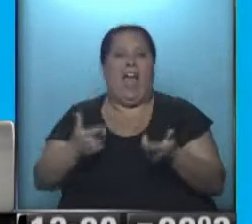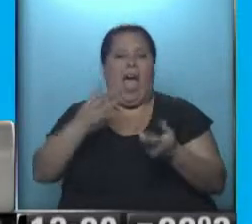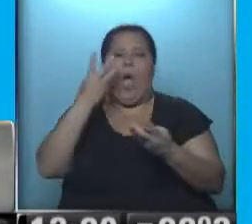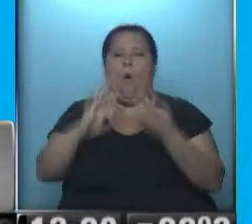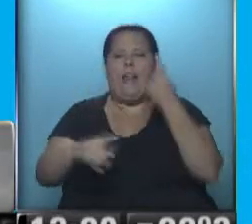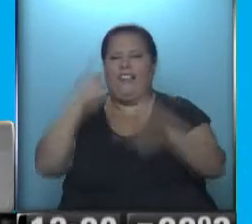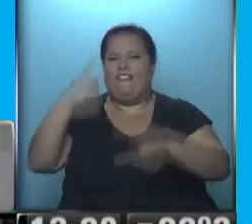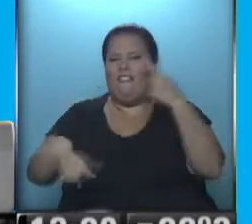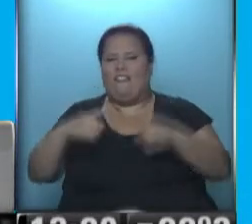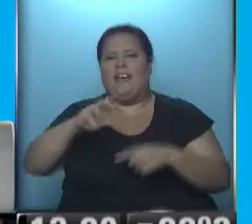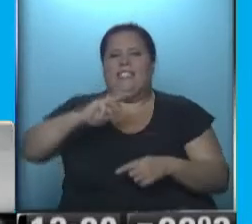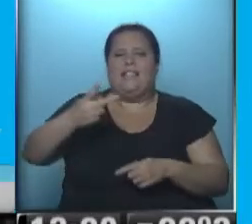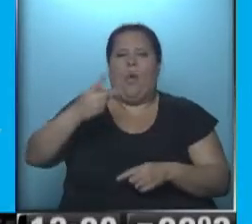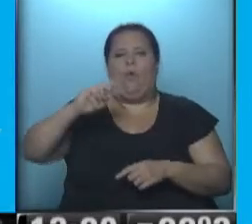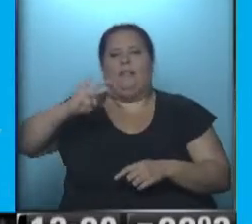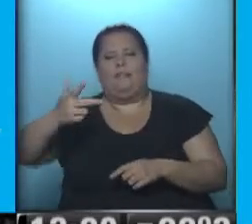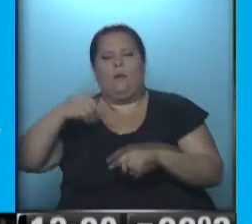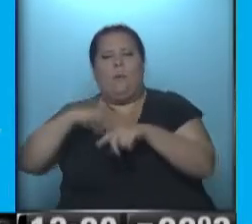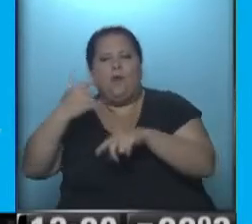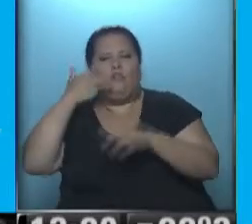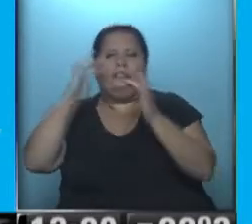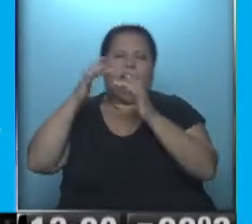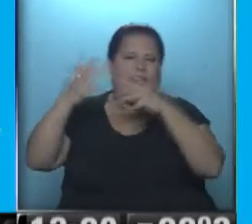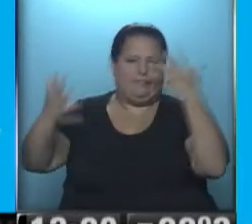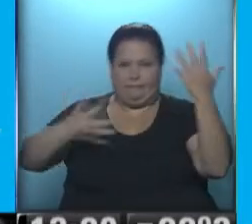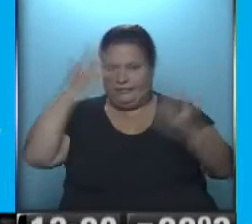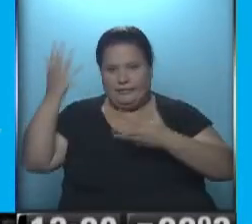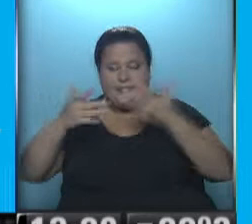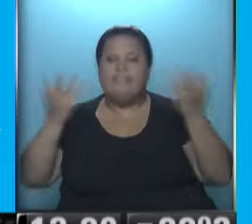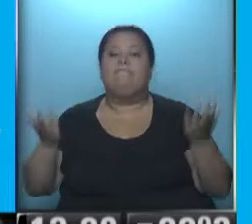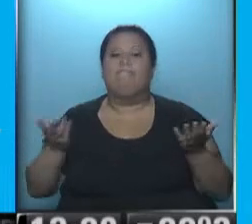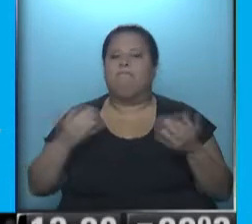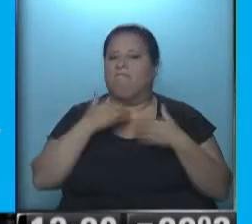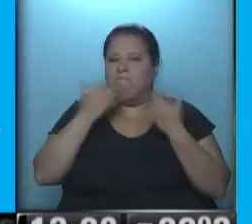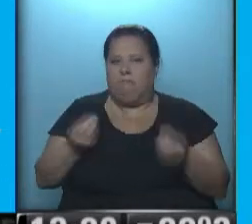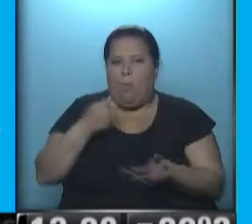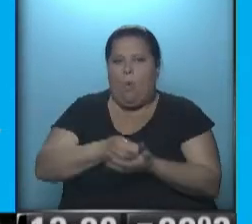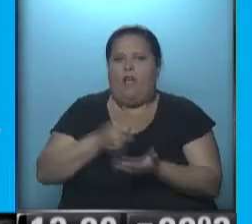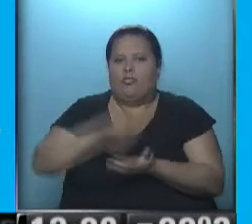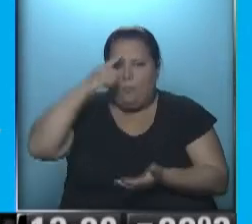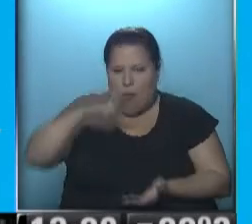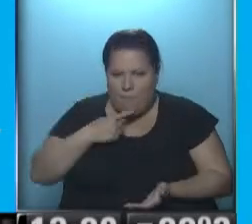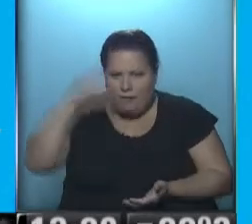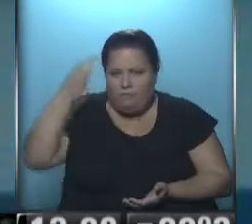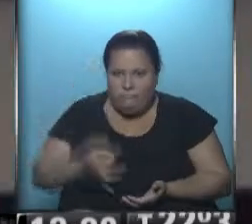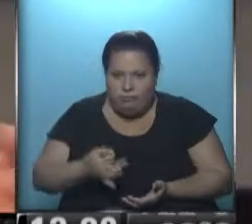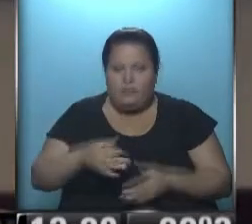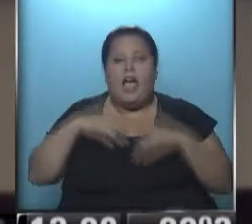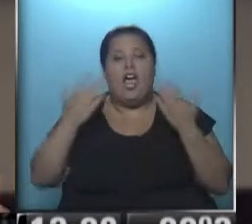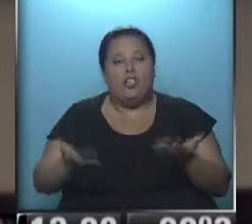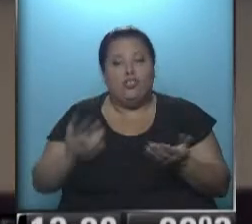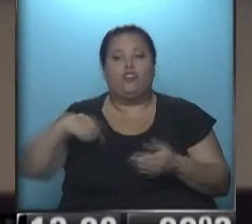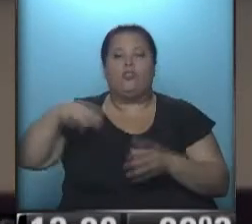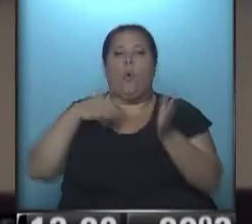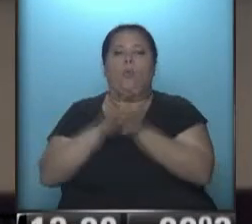planes distintos, donde el segundo sale tanto, el internet tanto, y uno se termina mareando y no termina sabiendo cuánto paga efectivamente por los servicios. Entonces nosotros